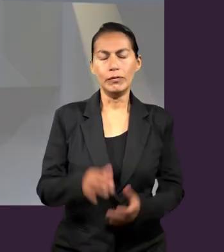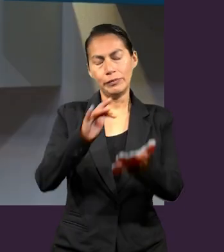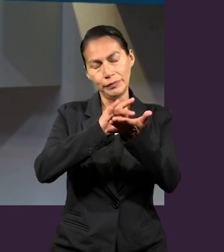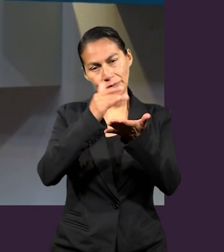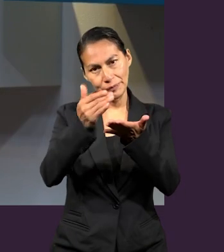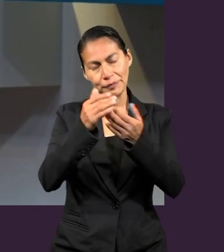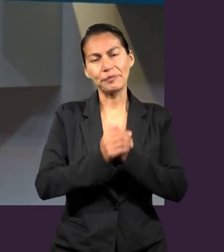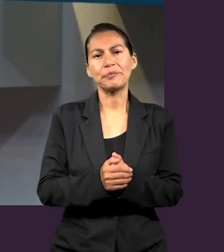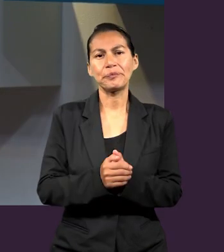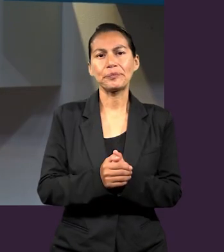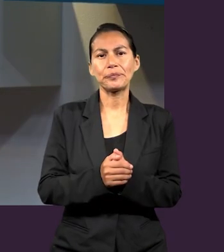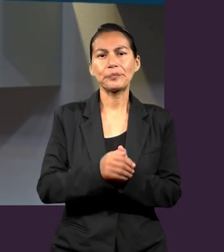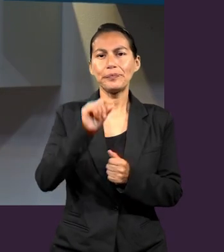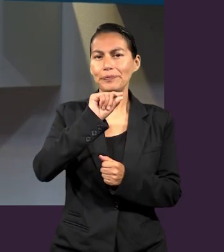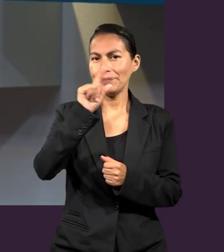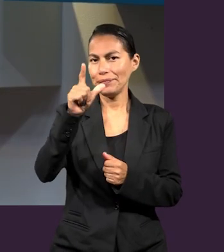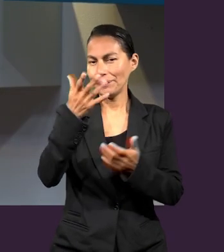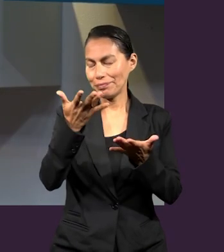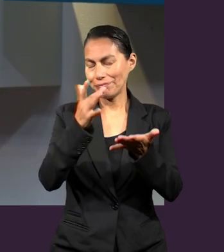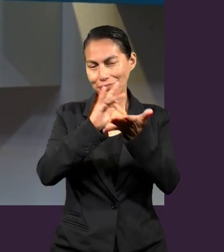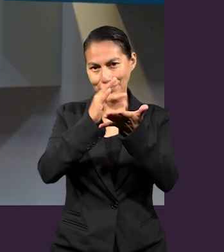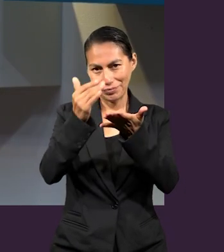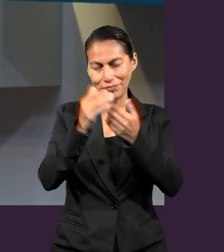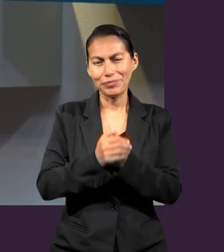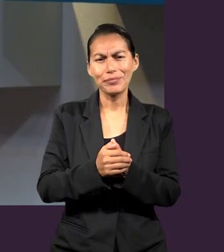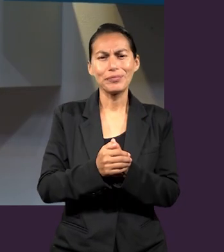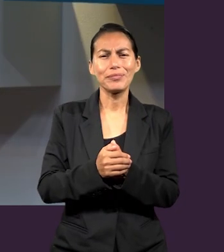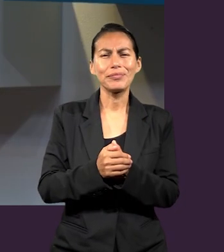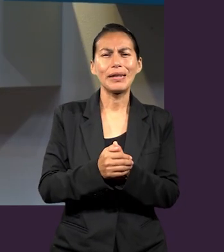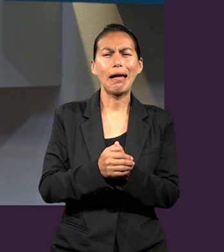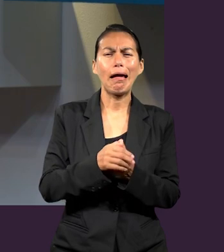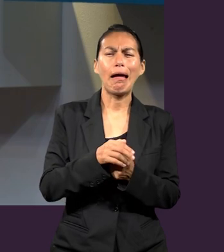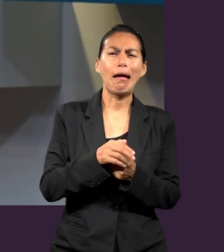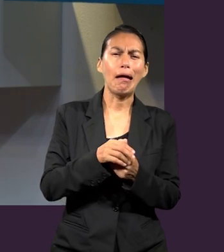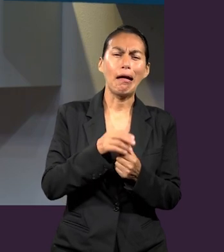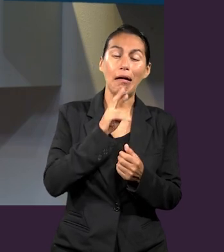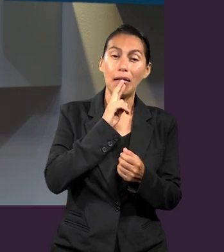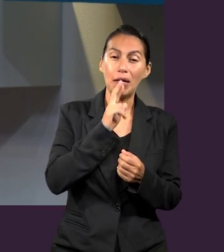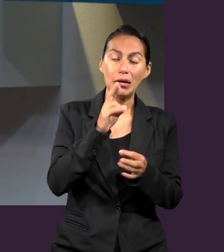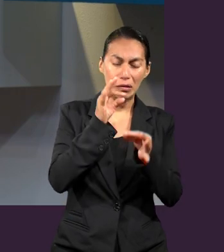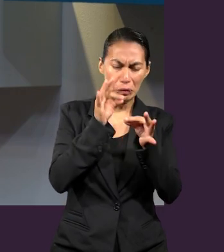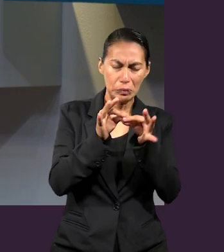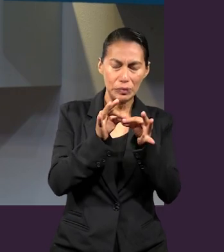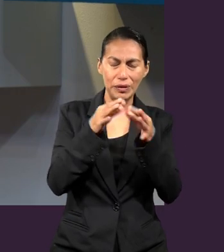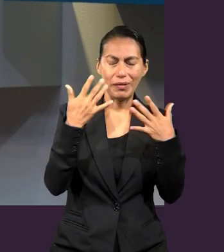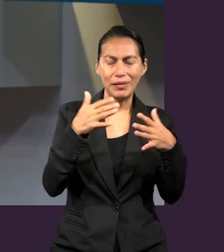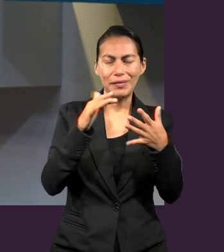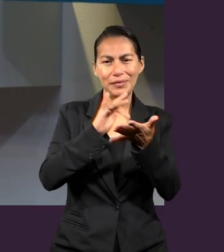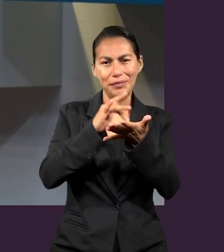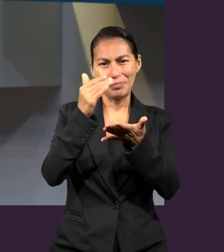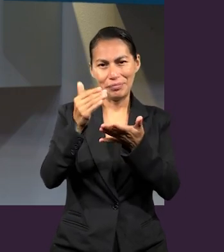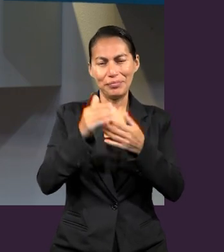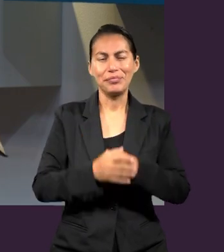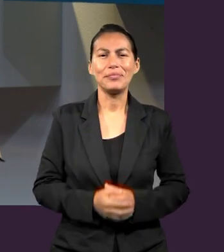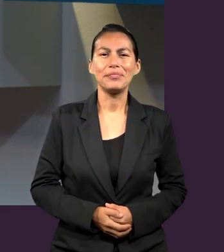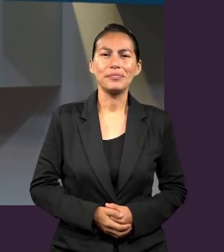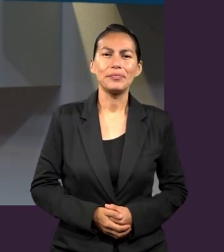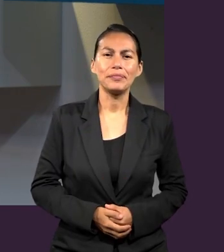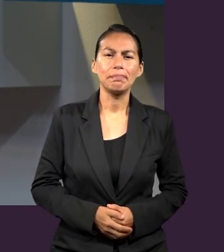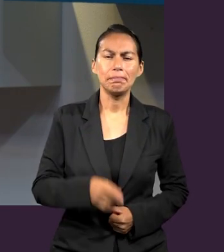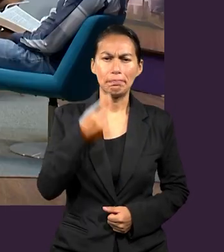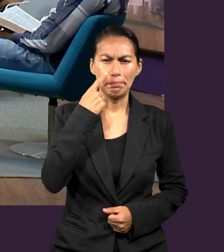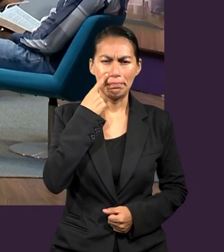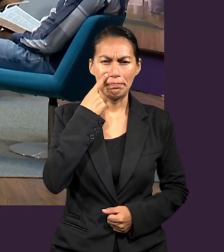Muchas gracias nuevamente le damos al experto por contestar tan asertivamente la pregunta. Saben,